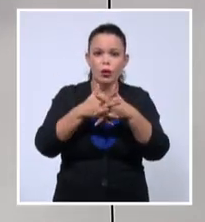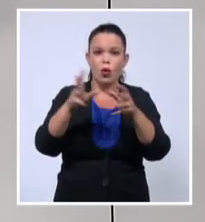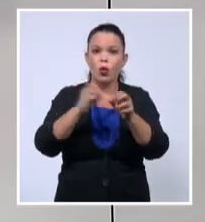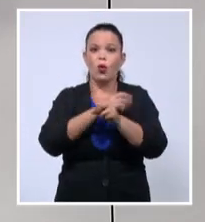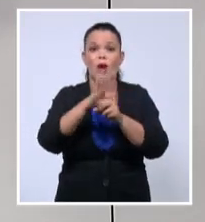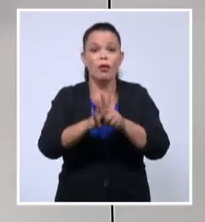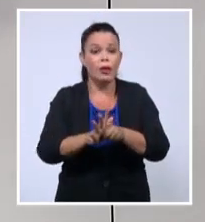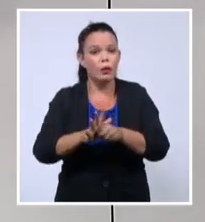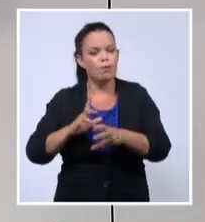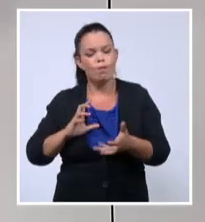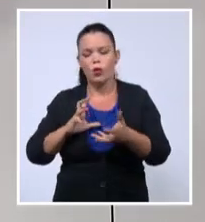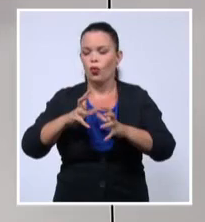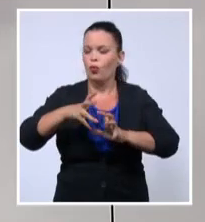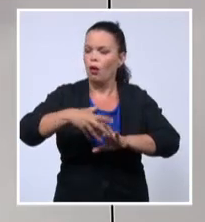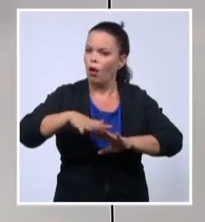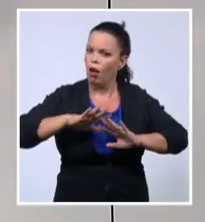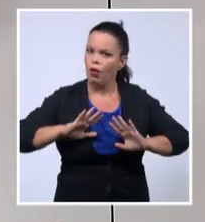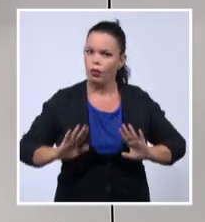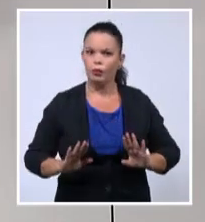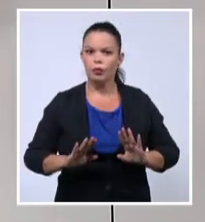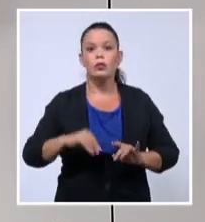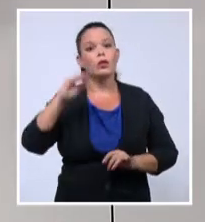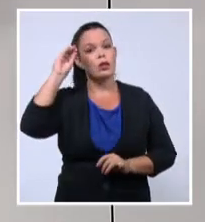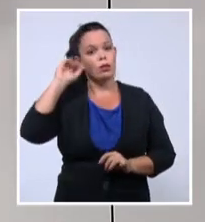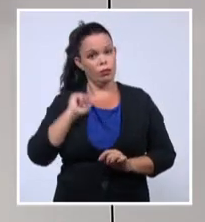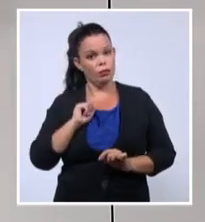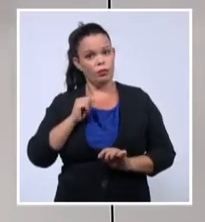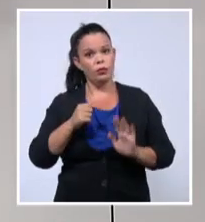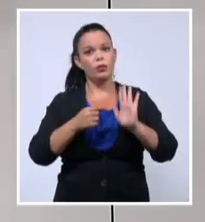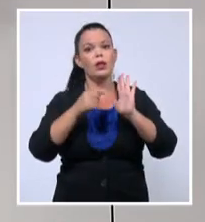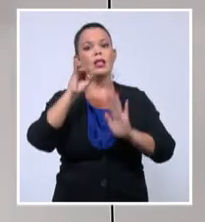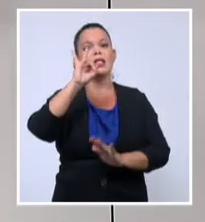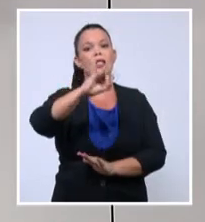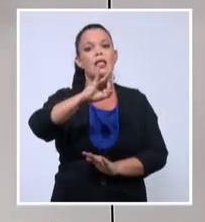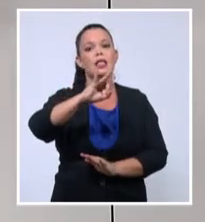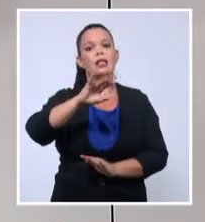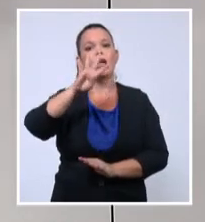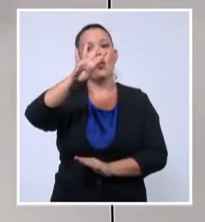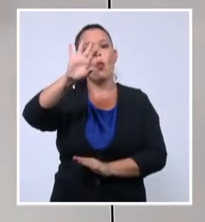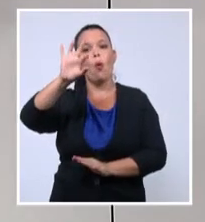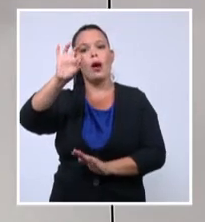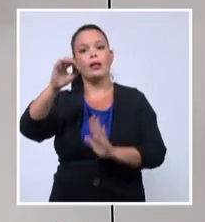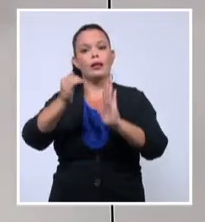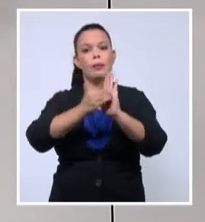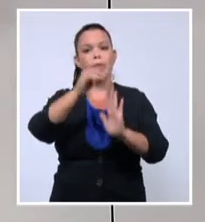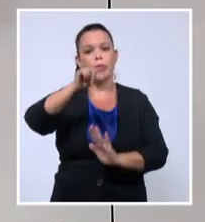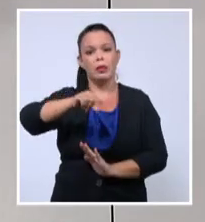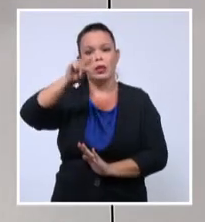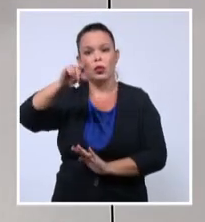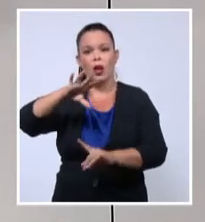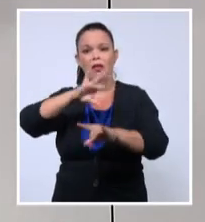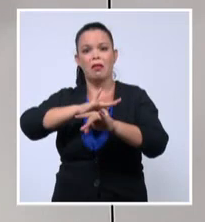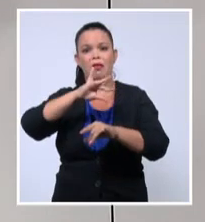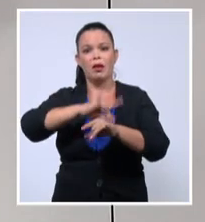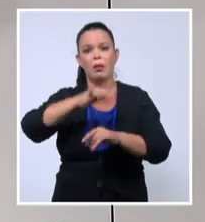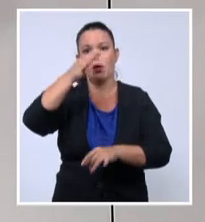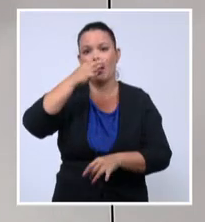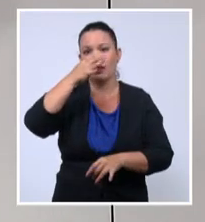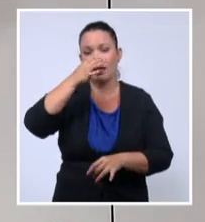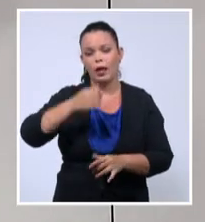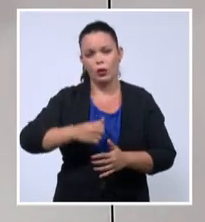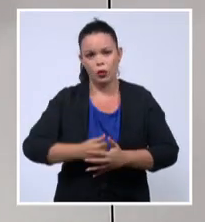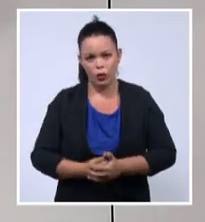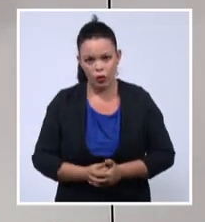Tómese en cuenta que la gripe enfermó a unas 740 mil personas en la temporada pasada y provocó 62